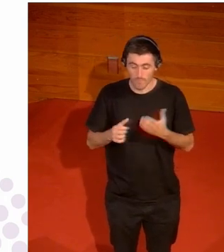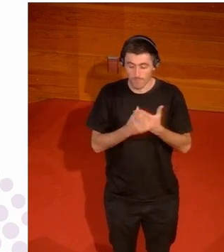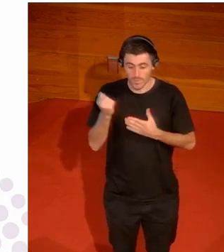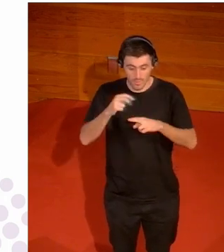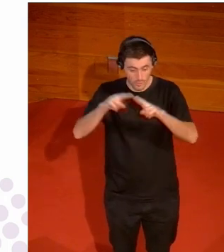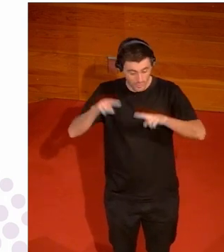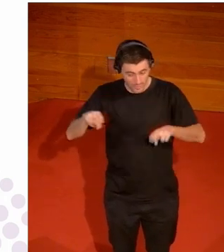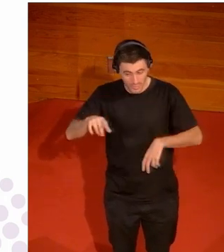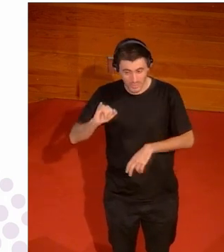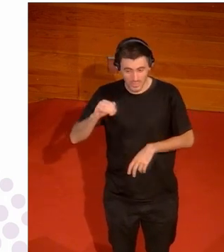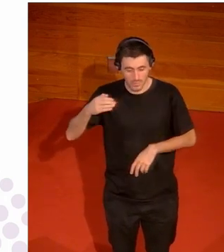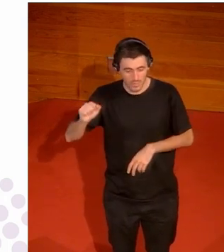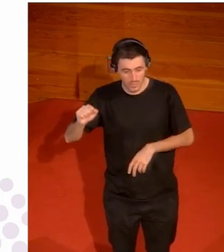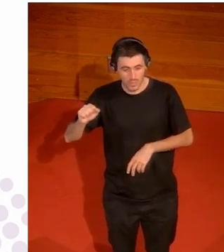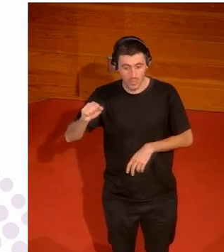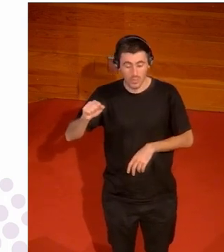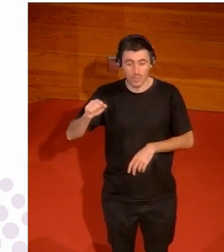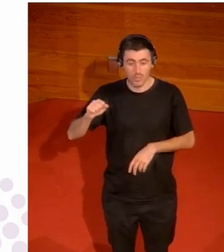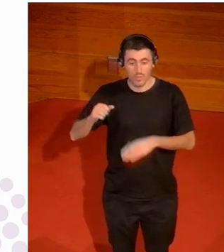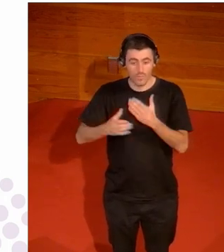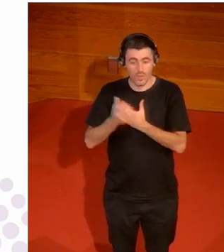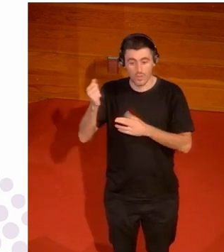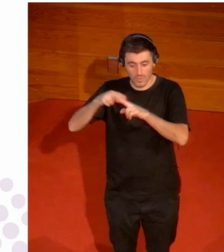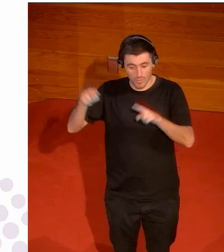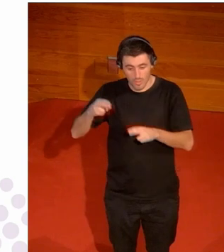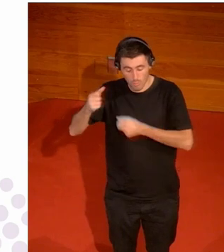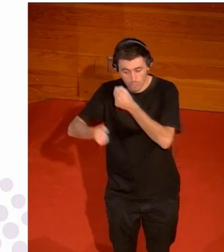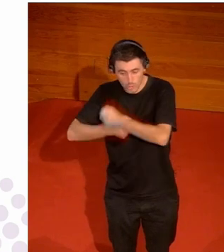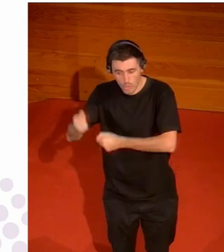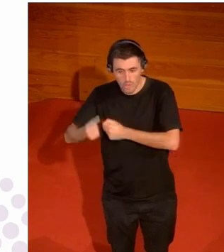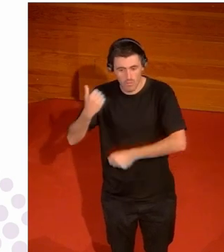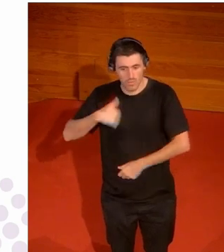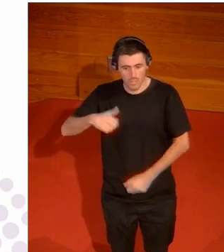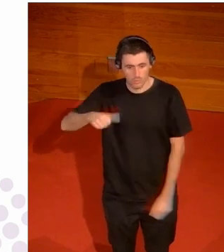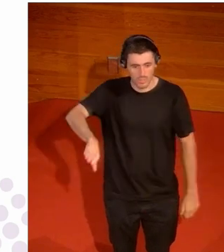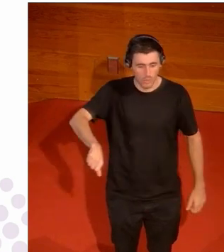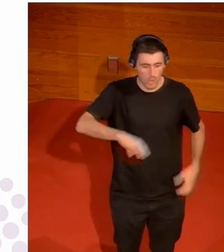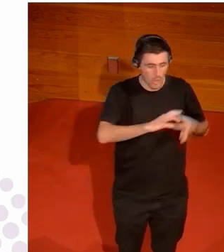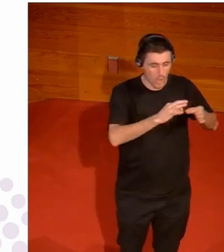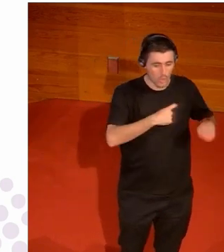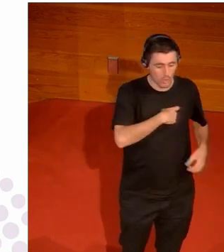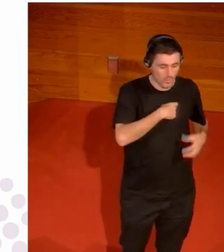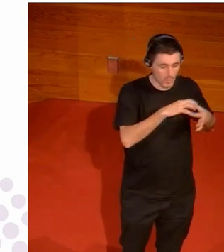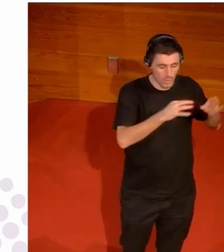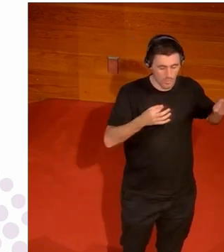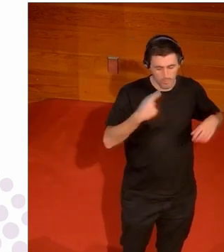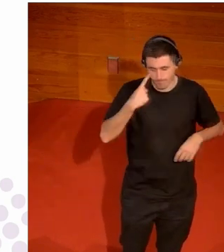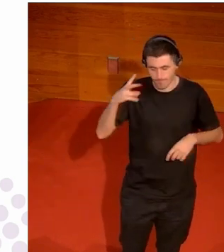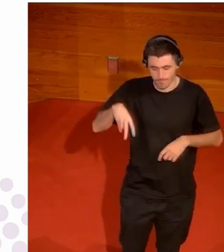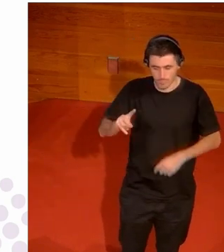internacional la IVA International Boxing Association está suspendida por el Comité Olímpico Internacional